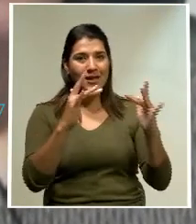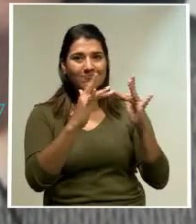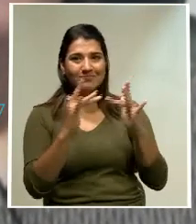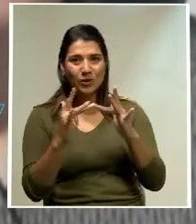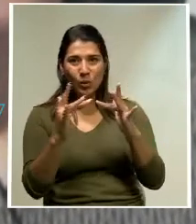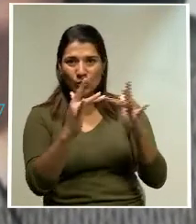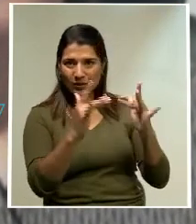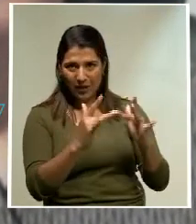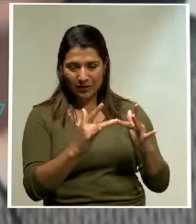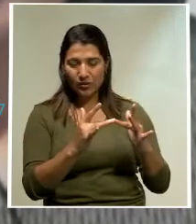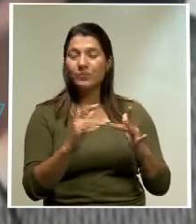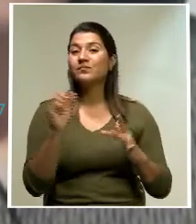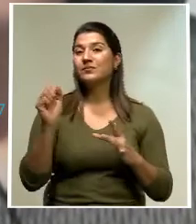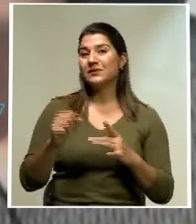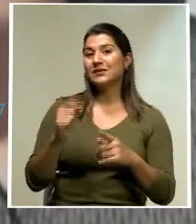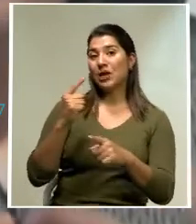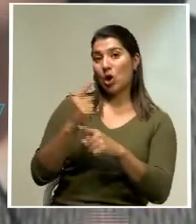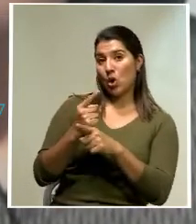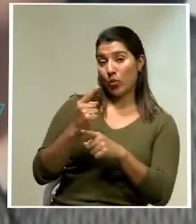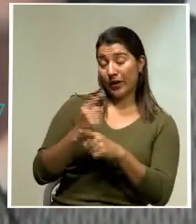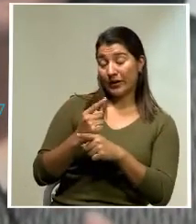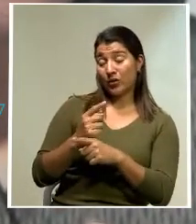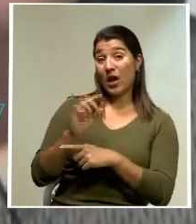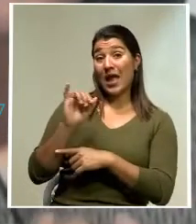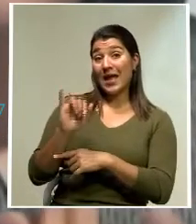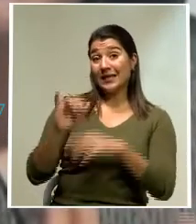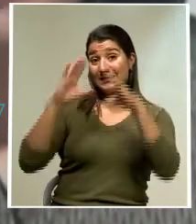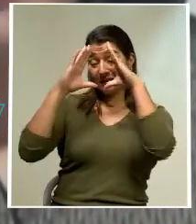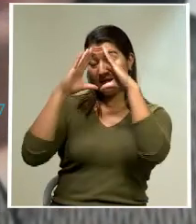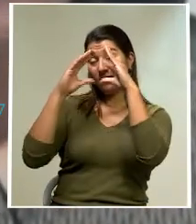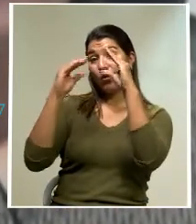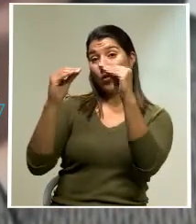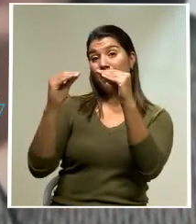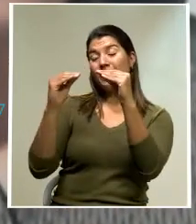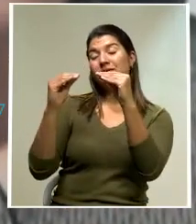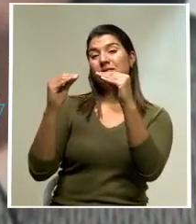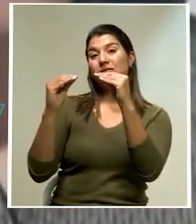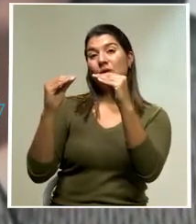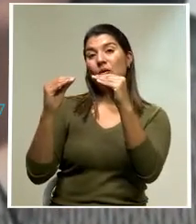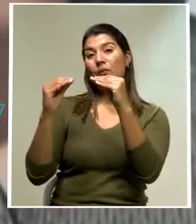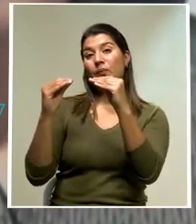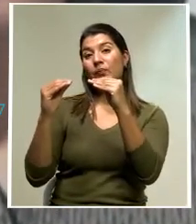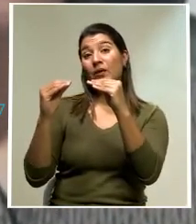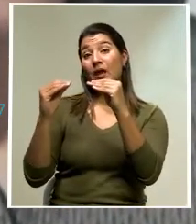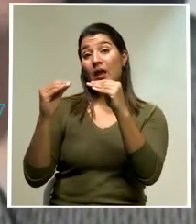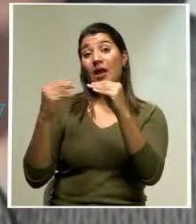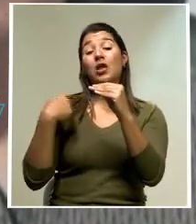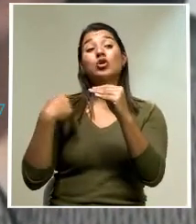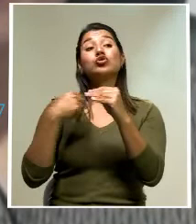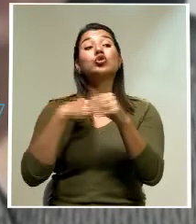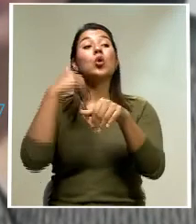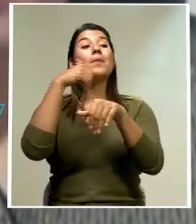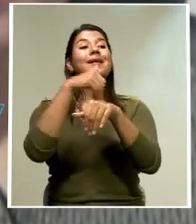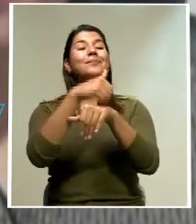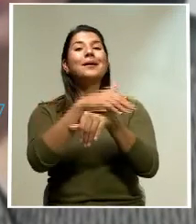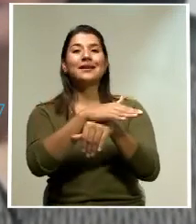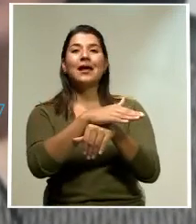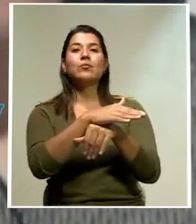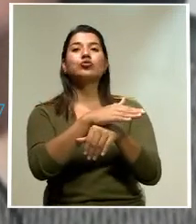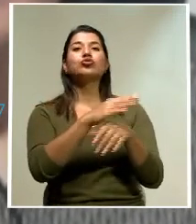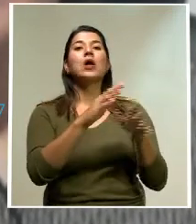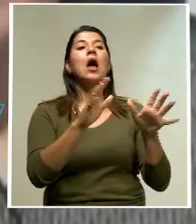Efectivamente, digamos, esta información pasa a lo que es un banco de proyectos de inversión pública,